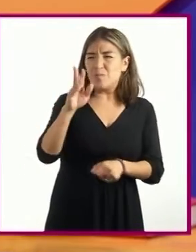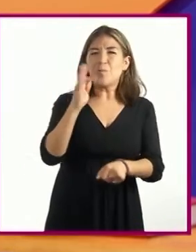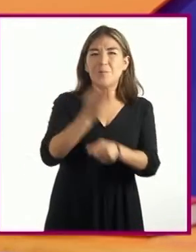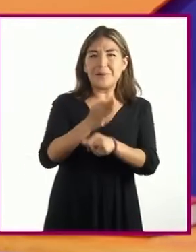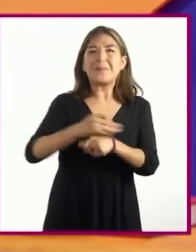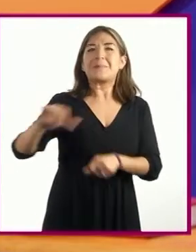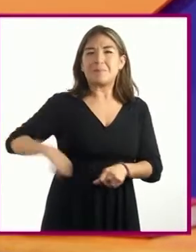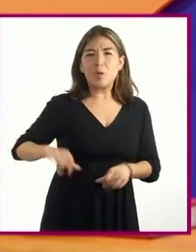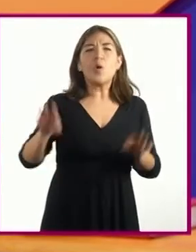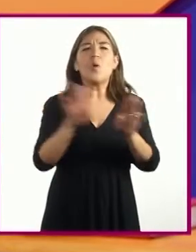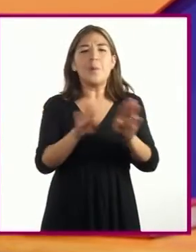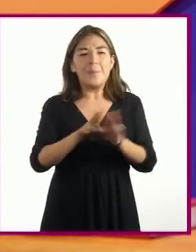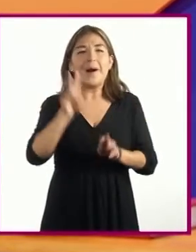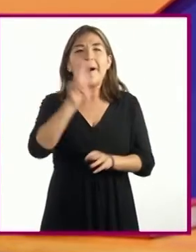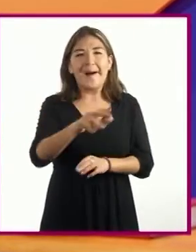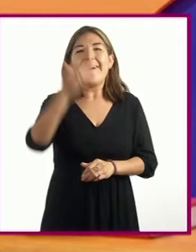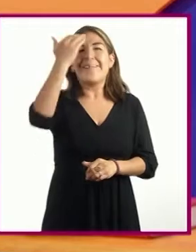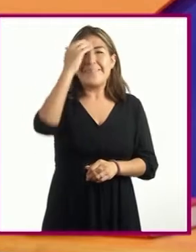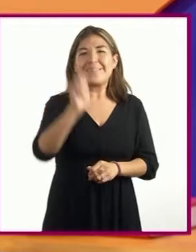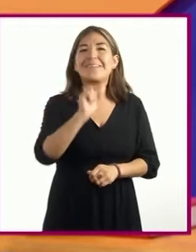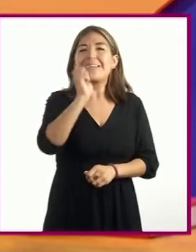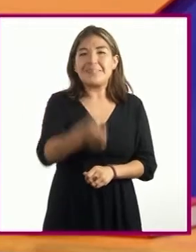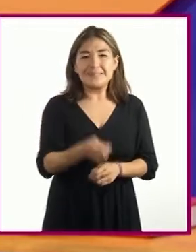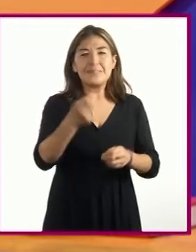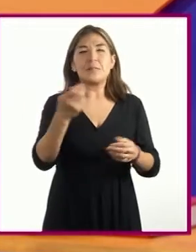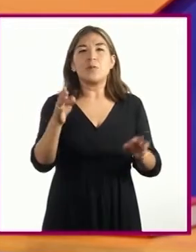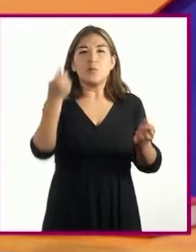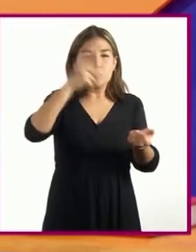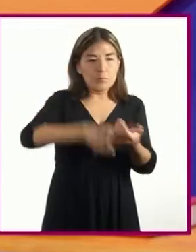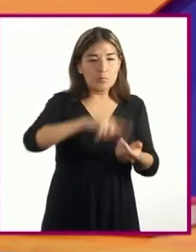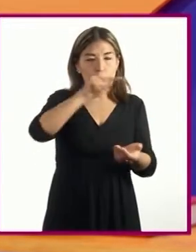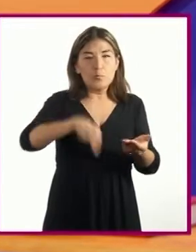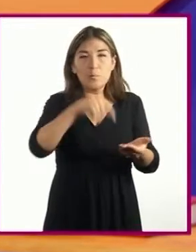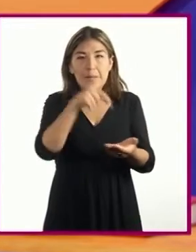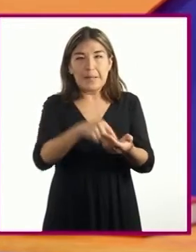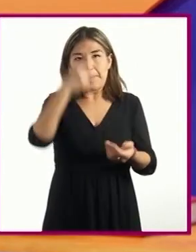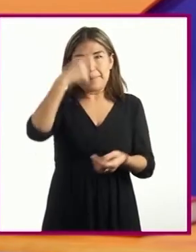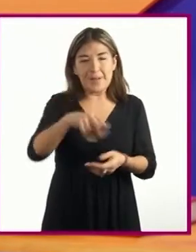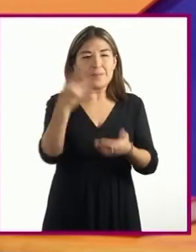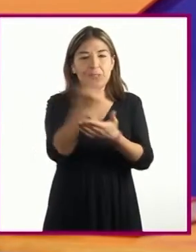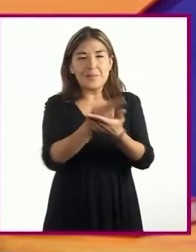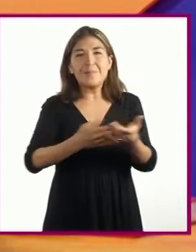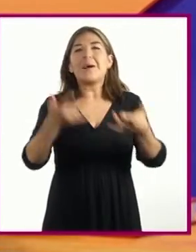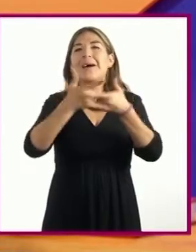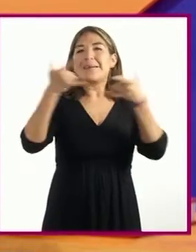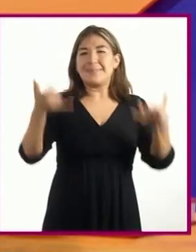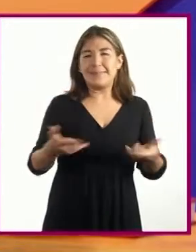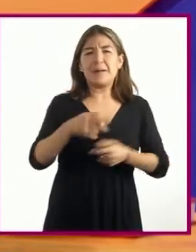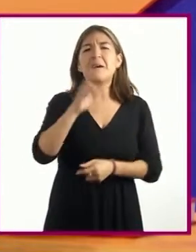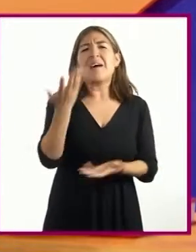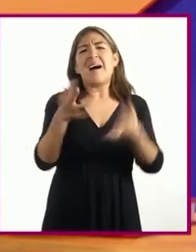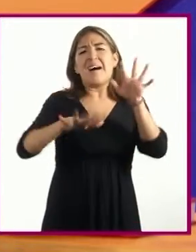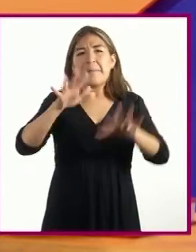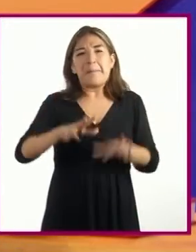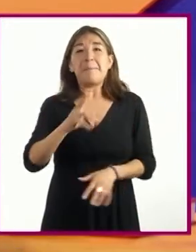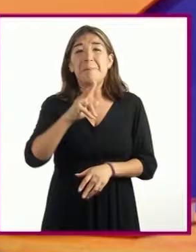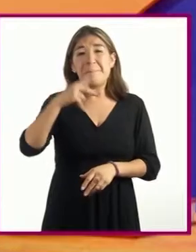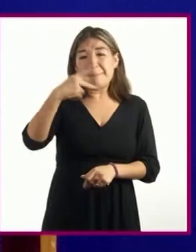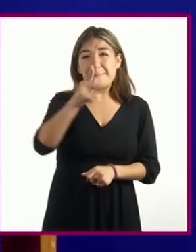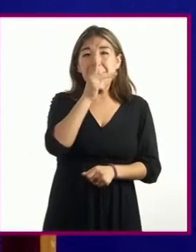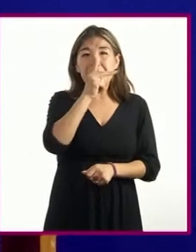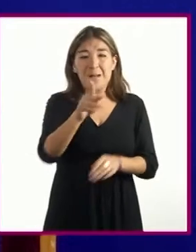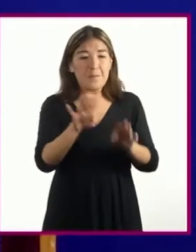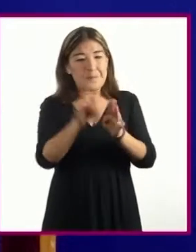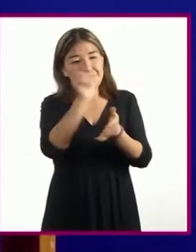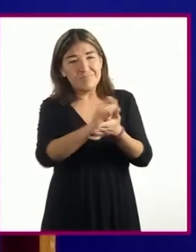ya que nos permite conocer la importancia que tiene el espacio en una historieta. En ocasiones, las palabras no son suficientes para